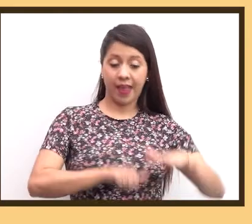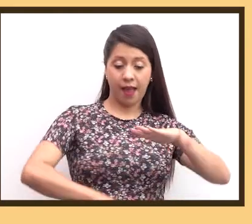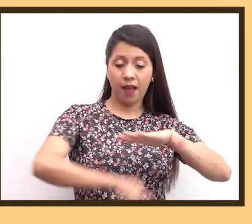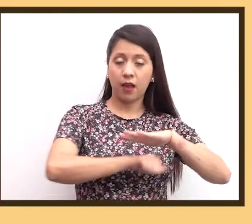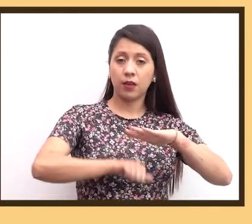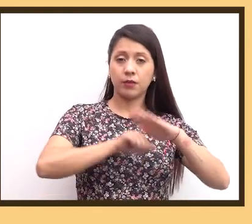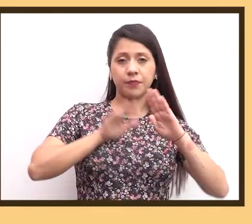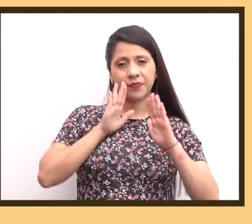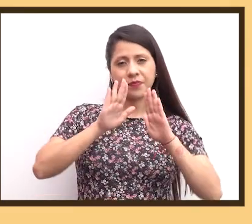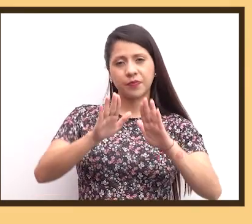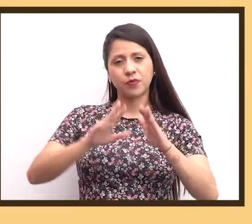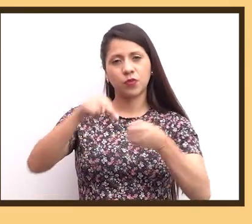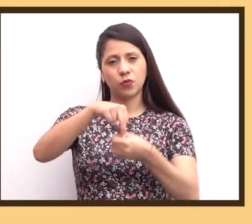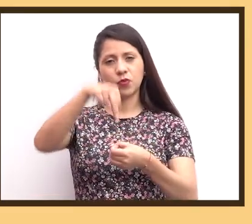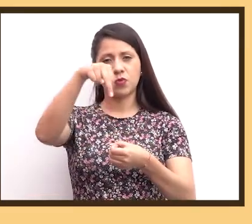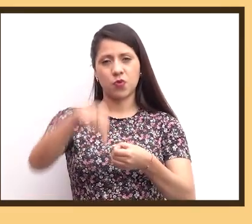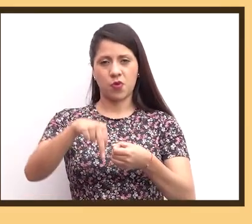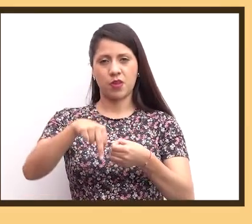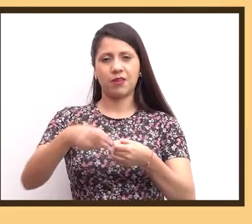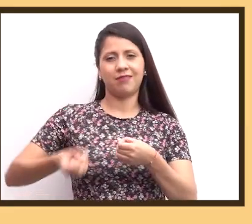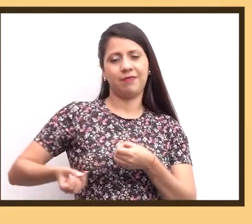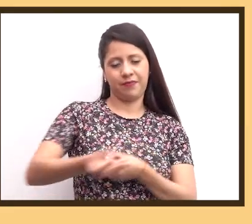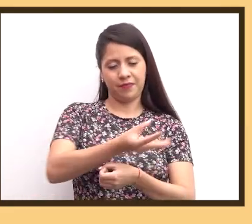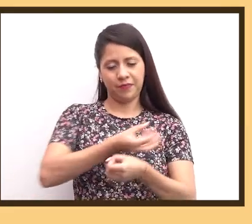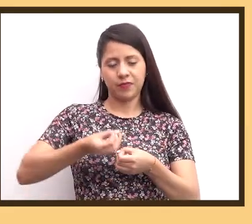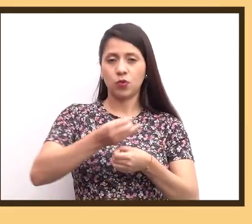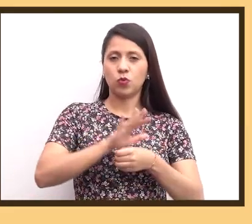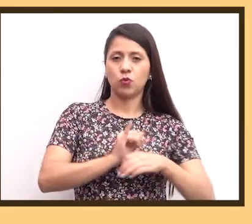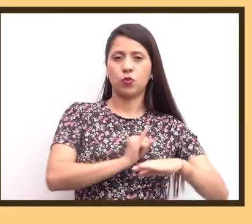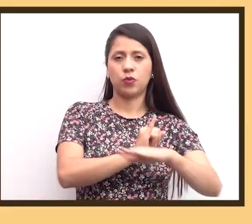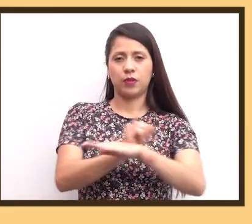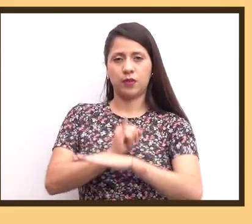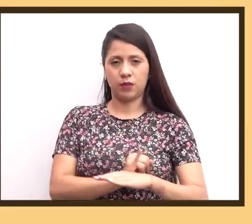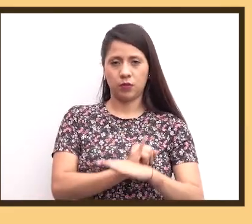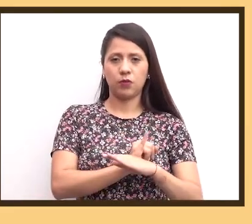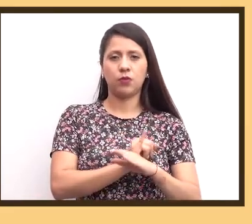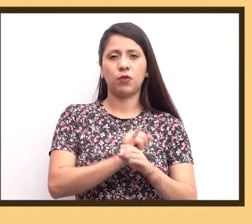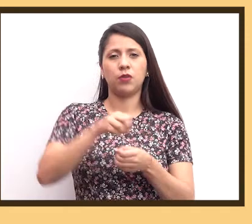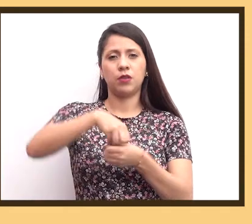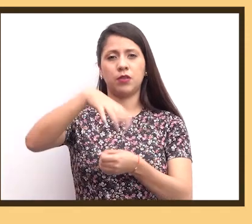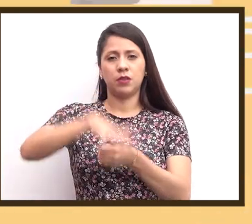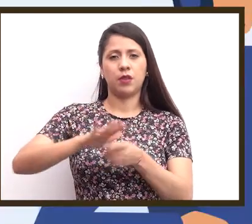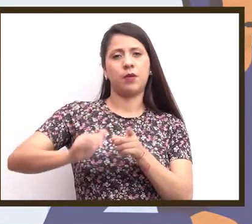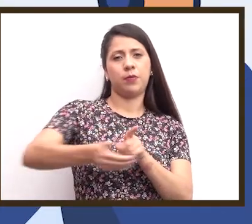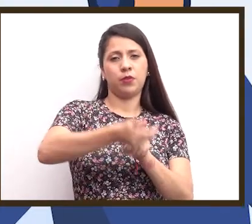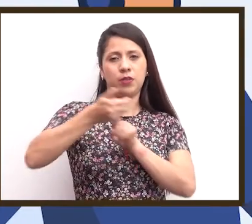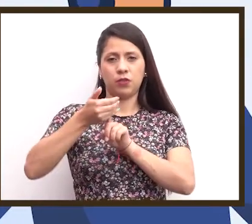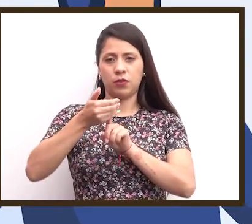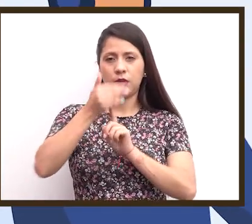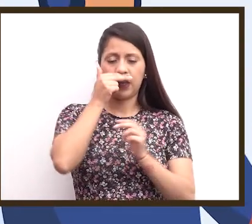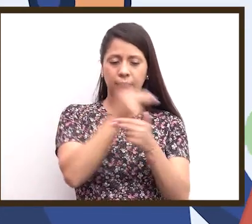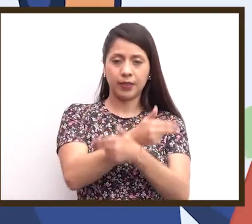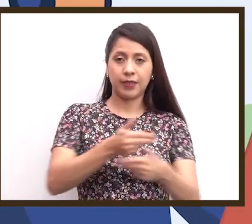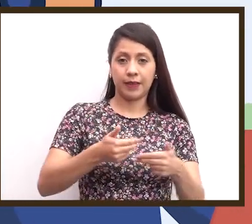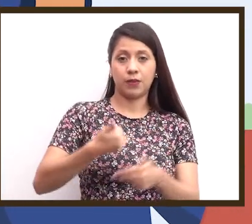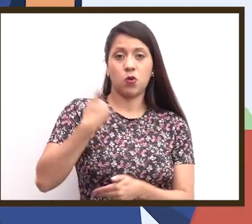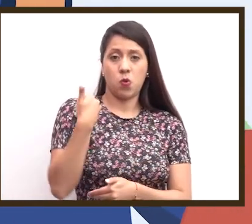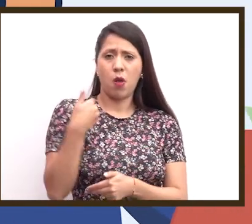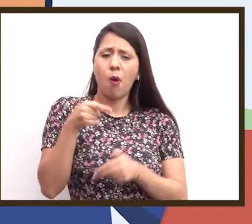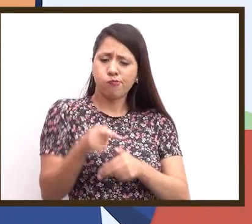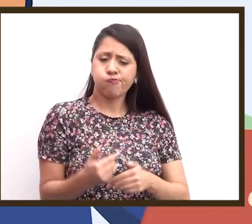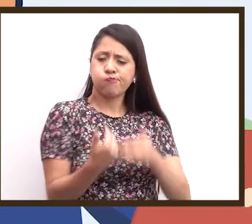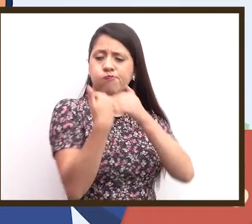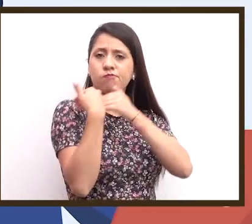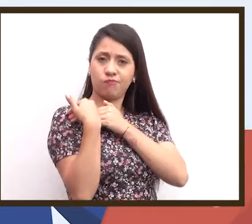El Área de Atención al Ciudadano del Instituto Distrital para la Protección de la Niñez y la Juventud es la responsable de promover,